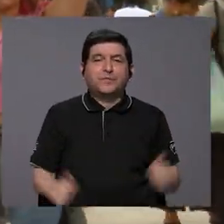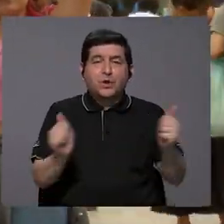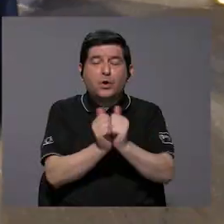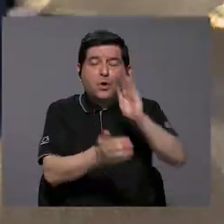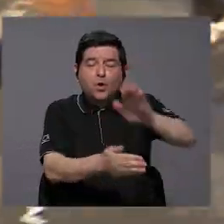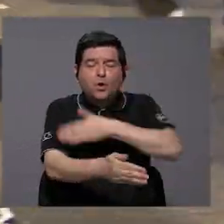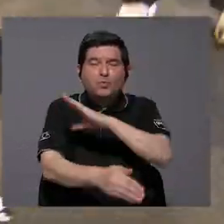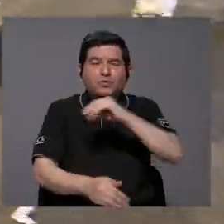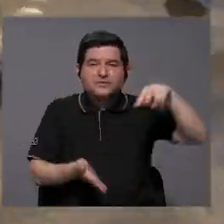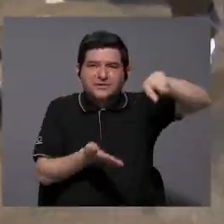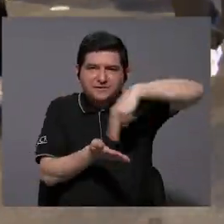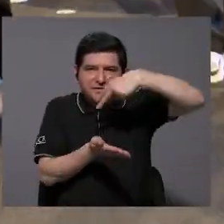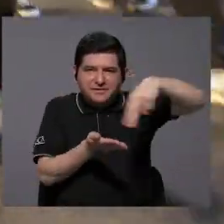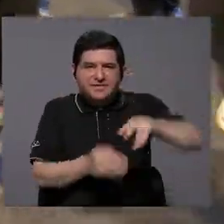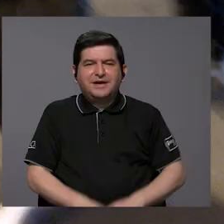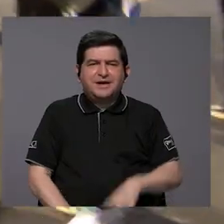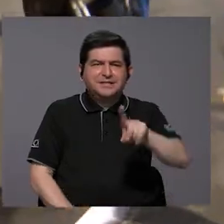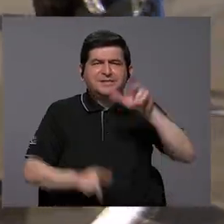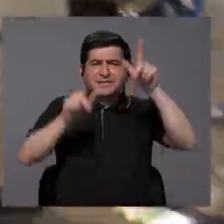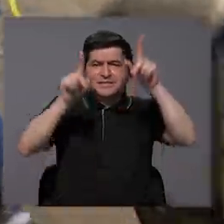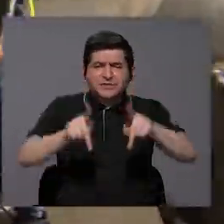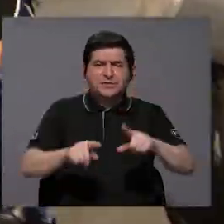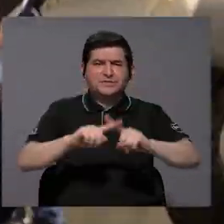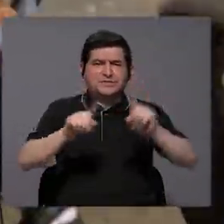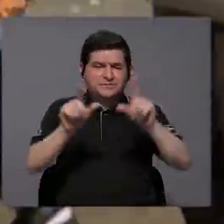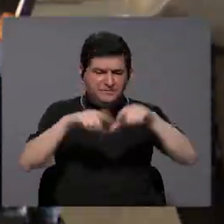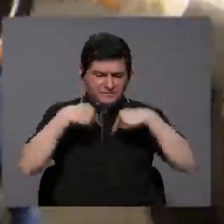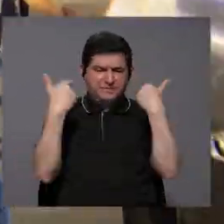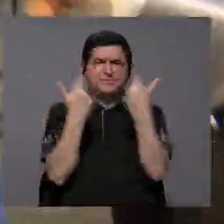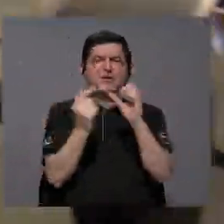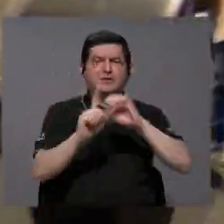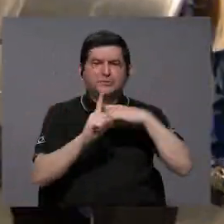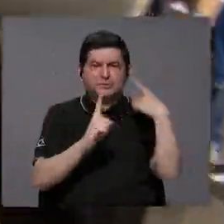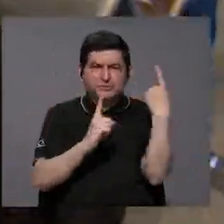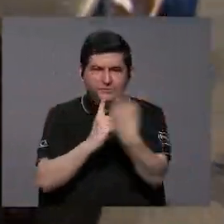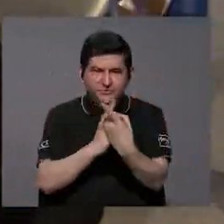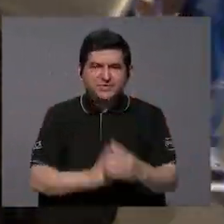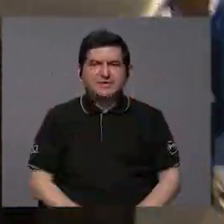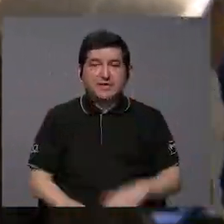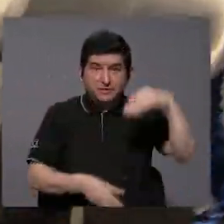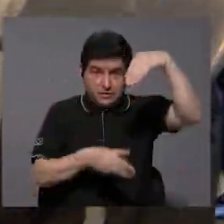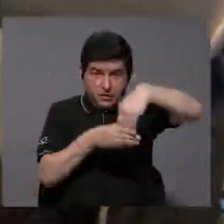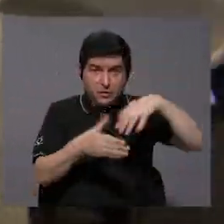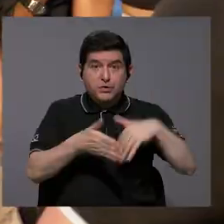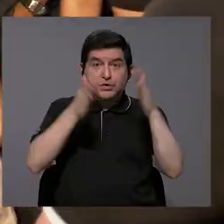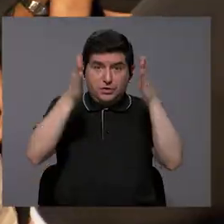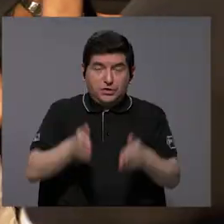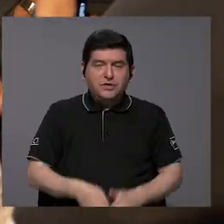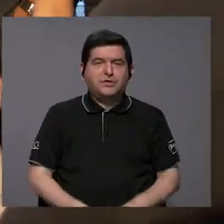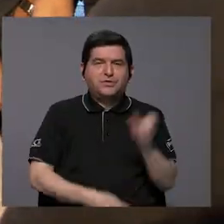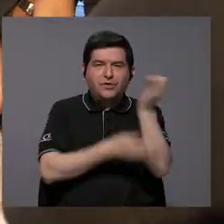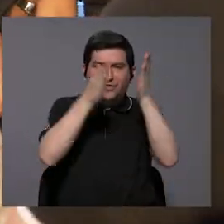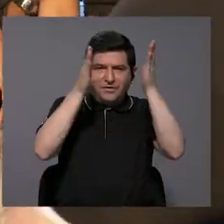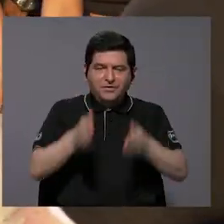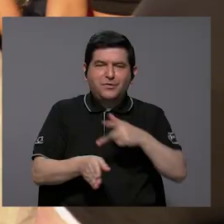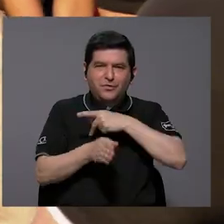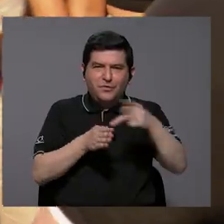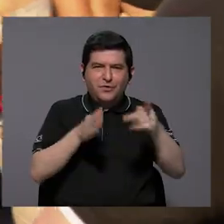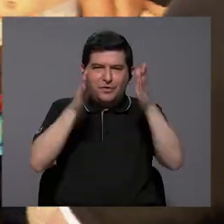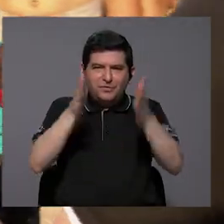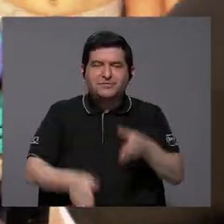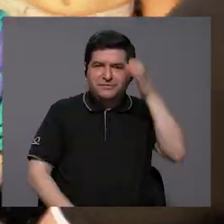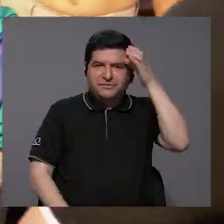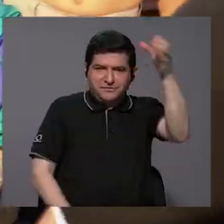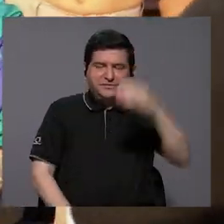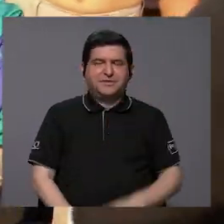Entre música y bailes, cientos de personas de distintos sectores de la sociedad, incluyendo estudiantes, artistas y